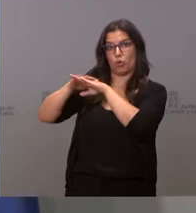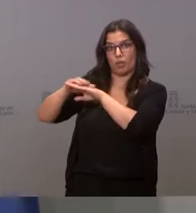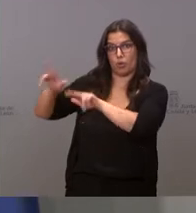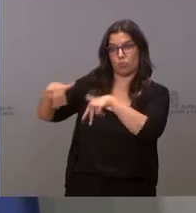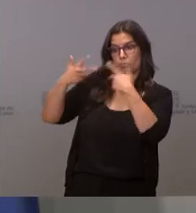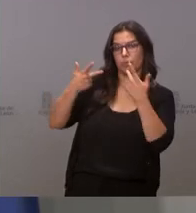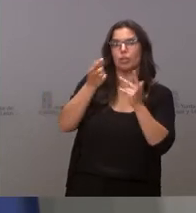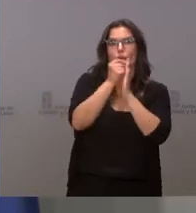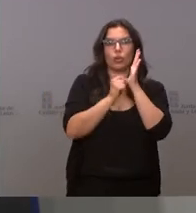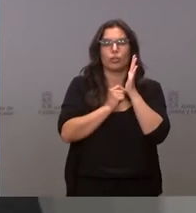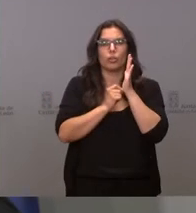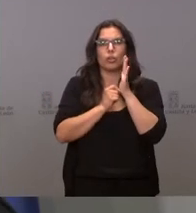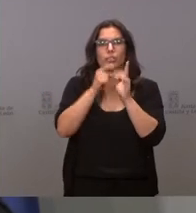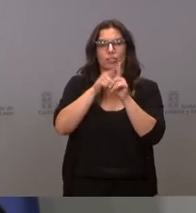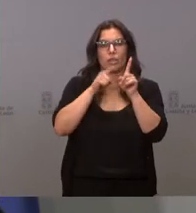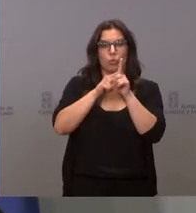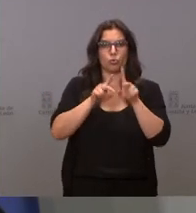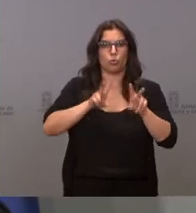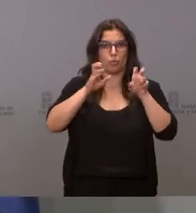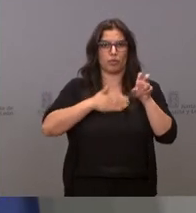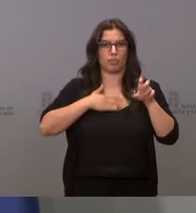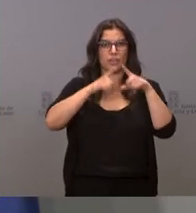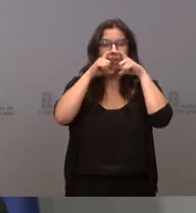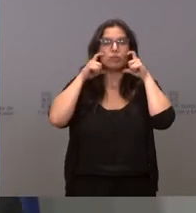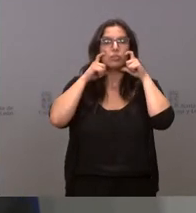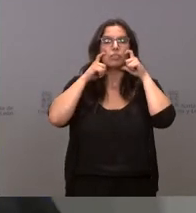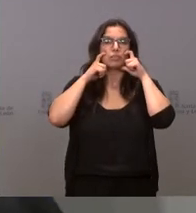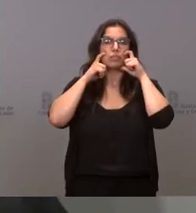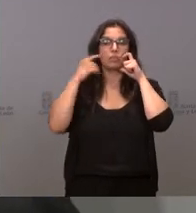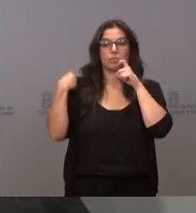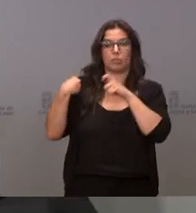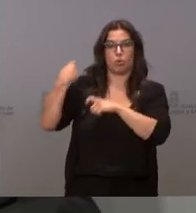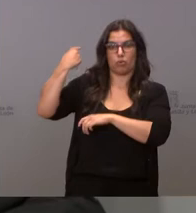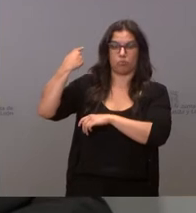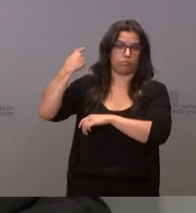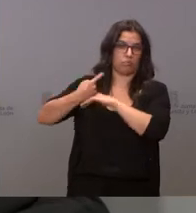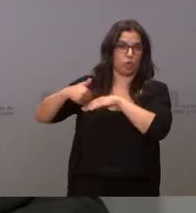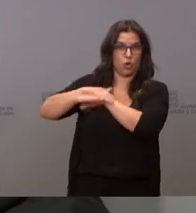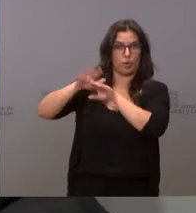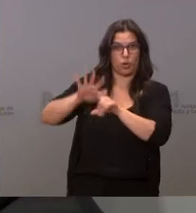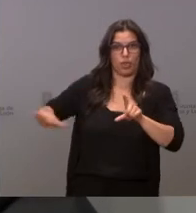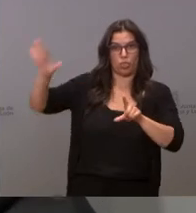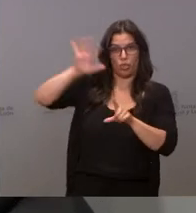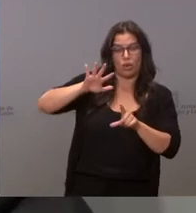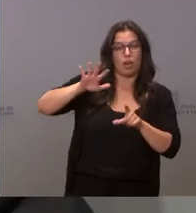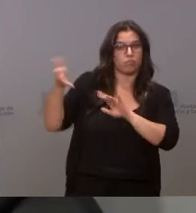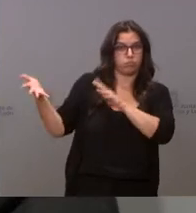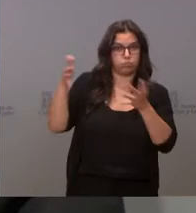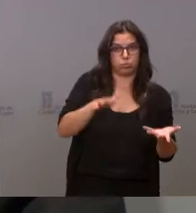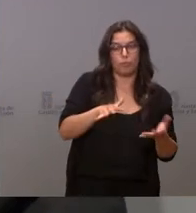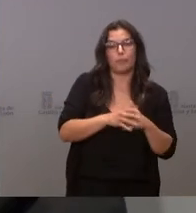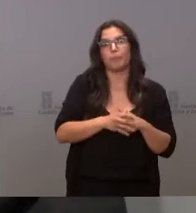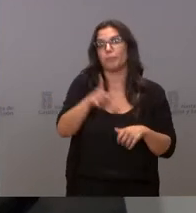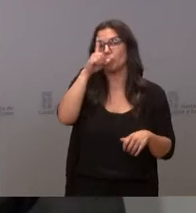condiciones de uso de la mascarilla al aire libre, de acuerdo a la Regulación Nacional. Recordamos que